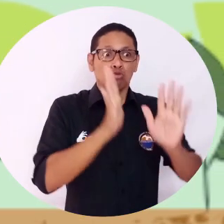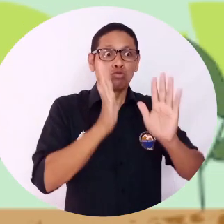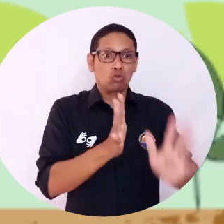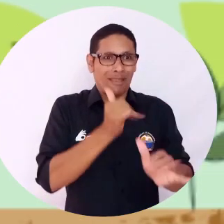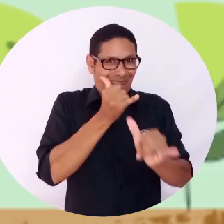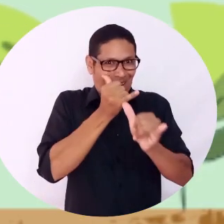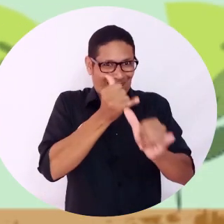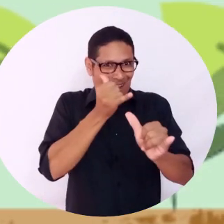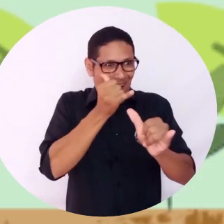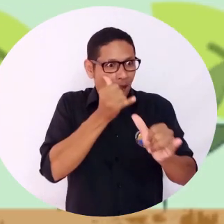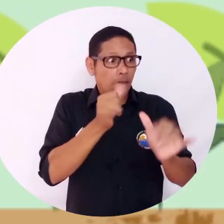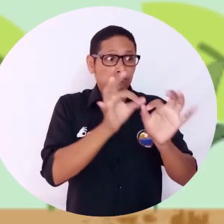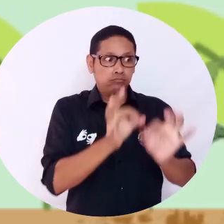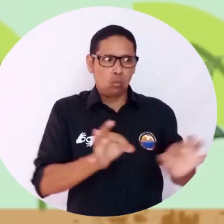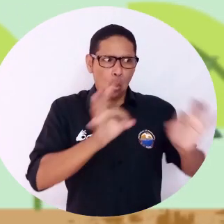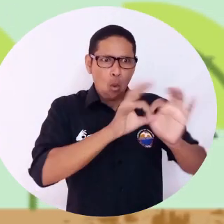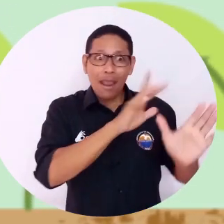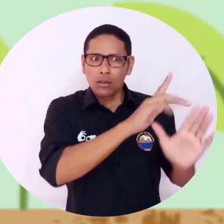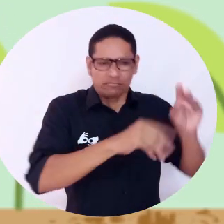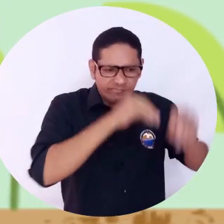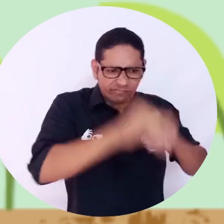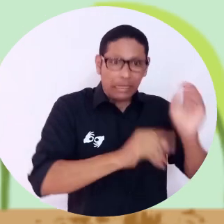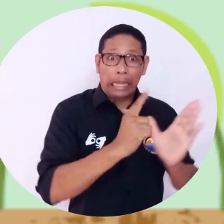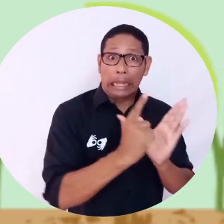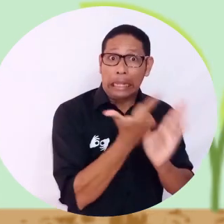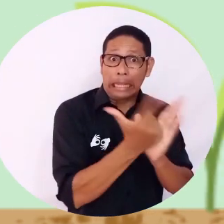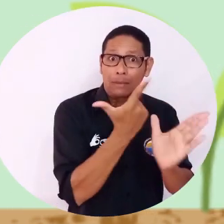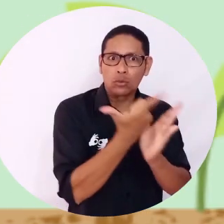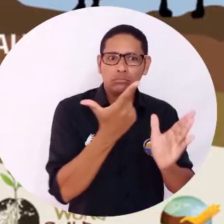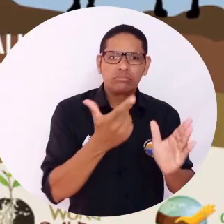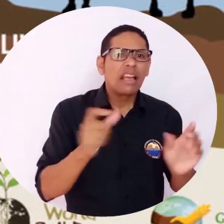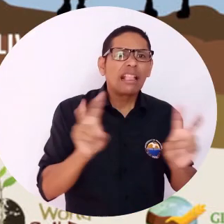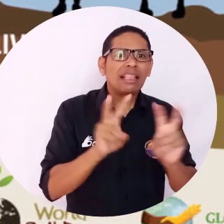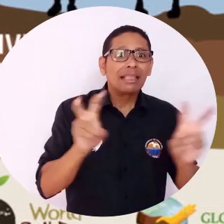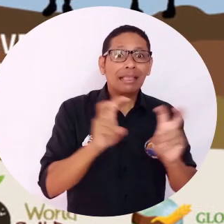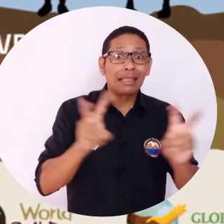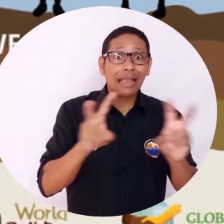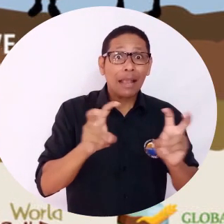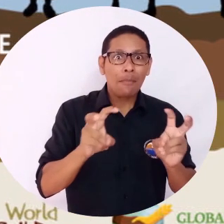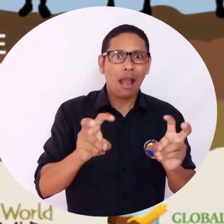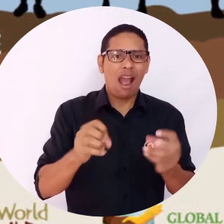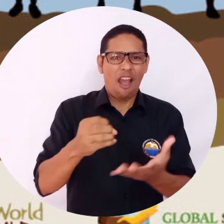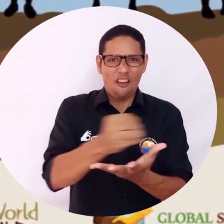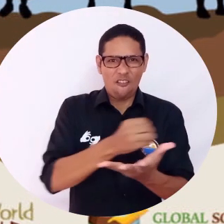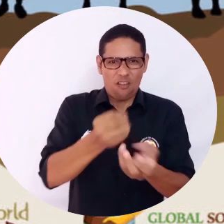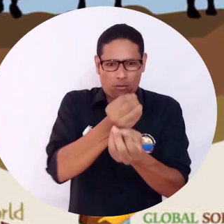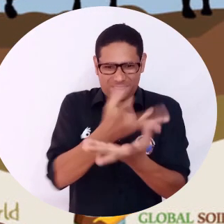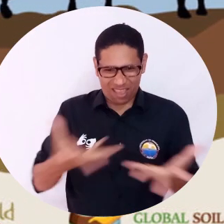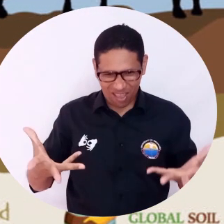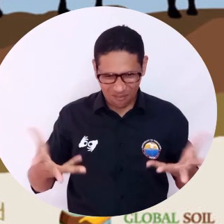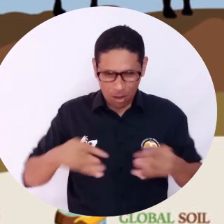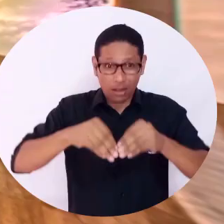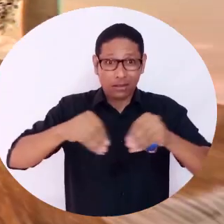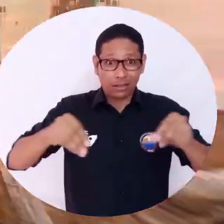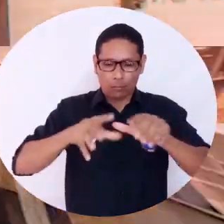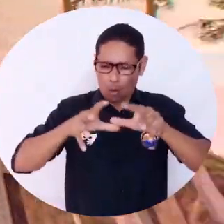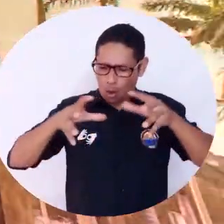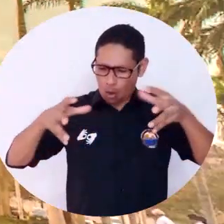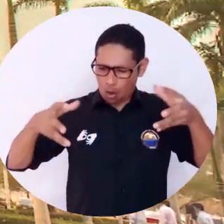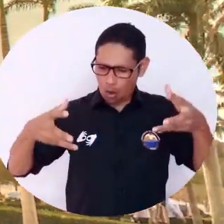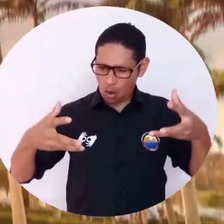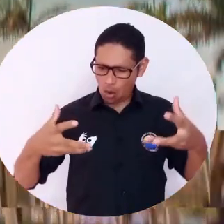Ingeniería Agronómica de la Universidad del Magdalena como una de las mejores obras literarias sobre la biodiversidad del suelo en todo el mundo.